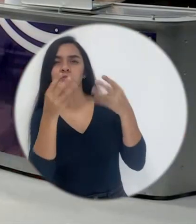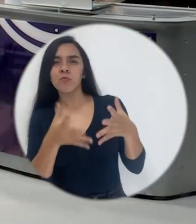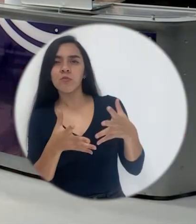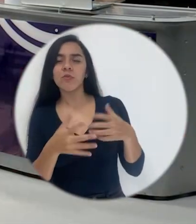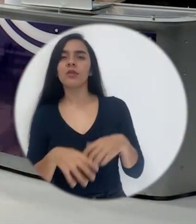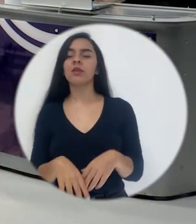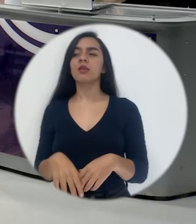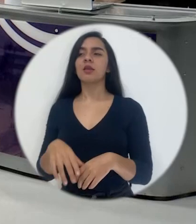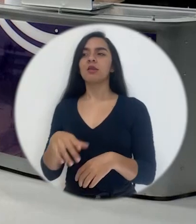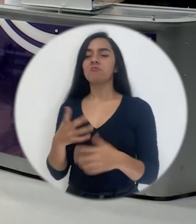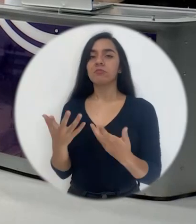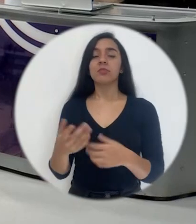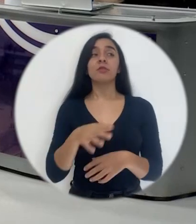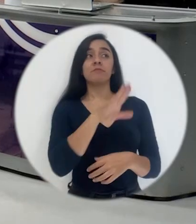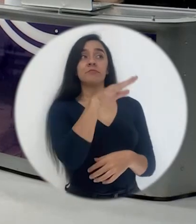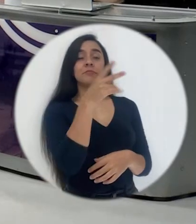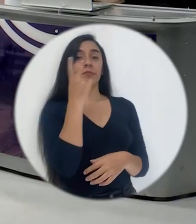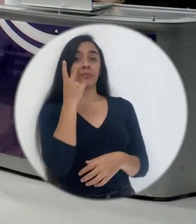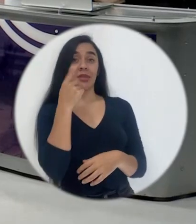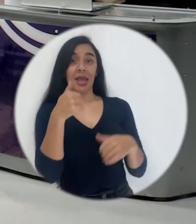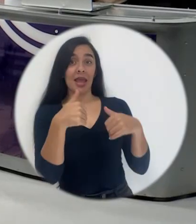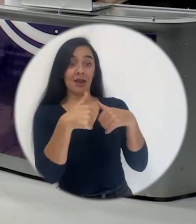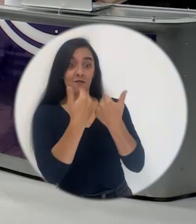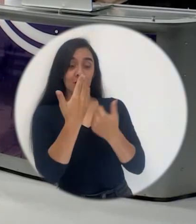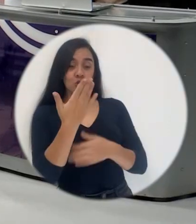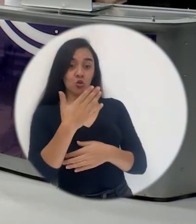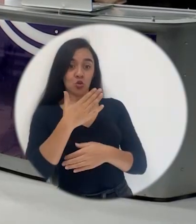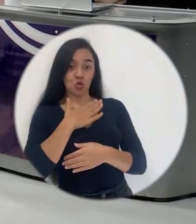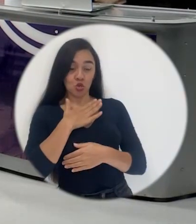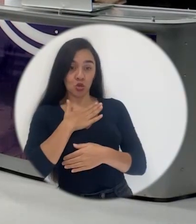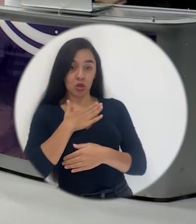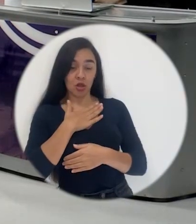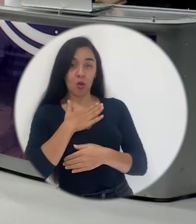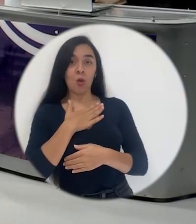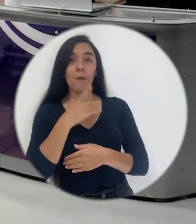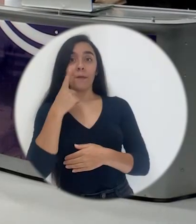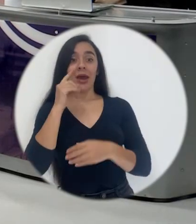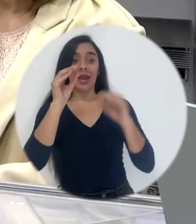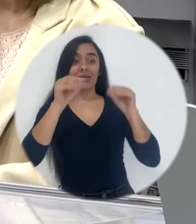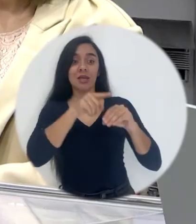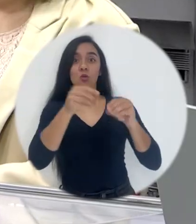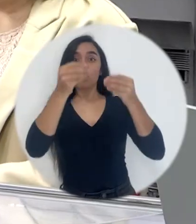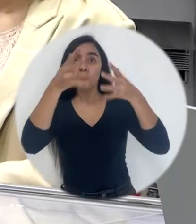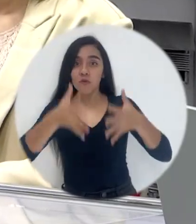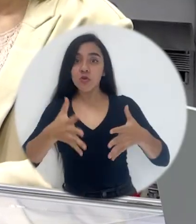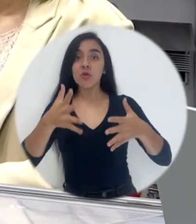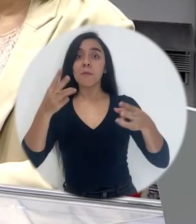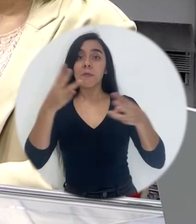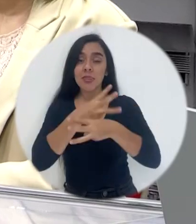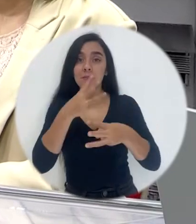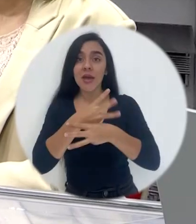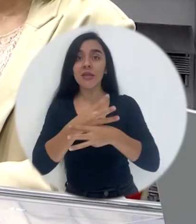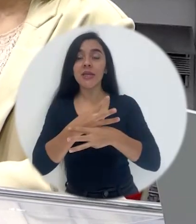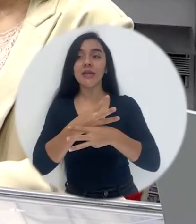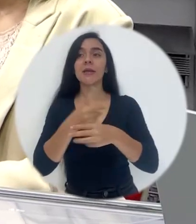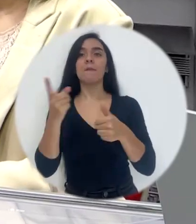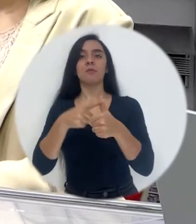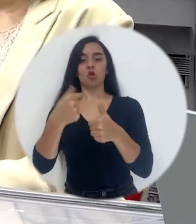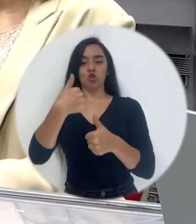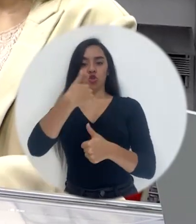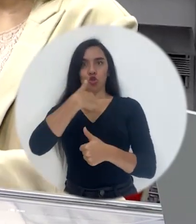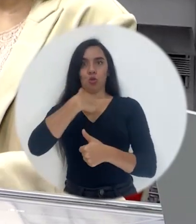Creo que el reto más grande que tengo yo como formadora de maestros es el gusto por las matemáticas, empezando por ahí, que yo tengo que